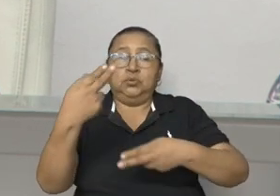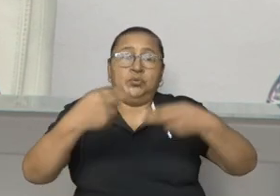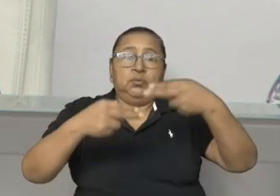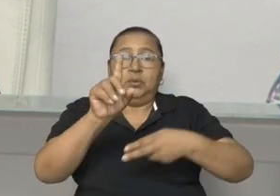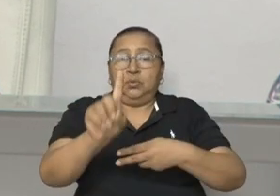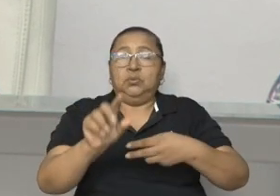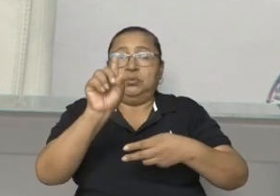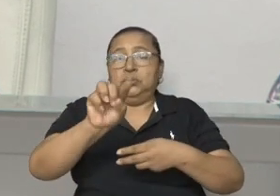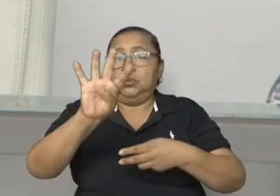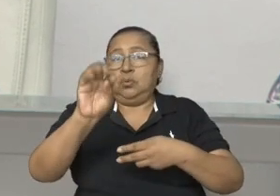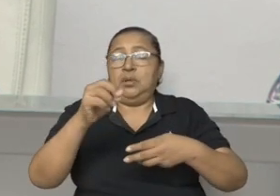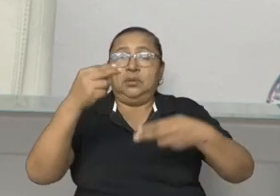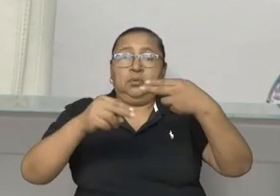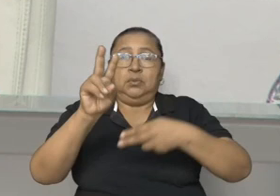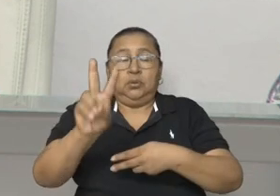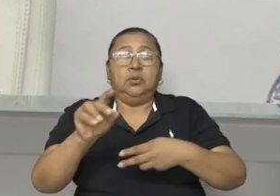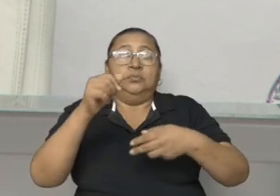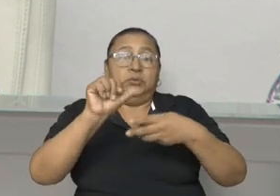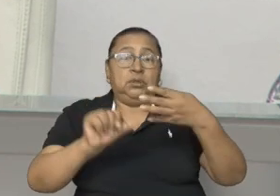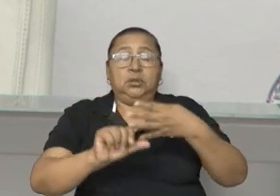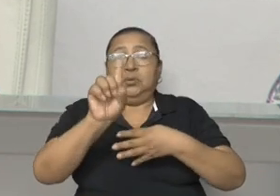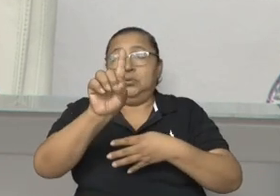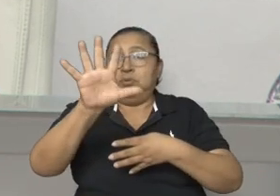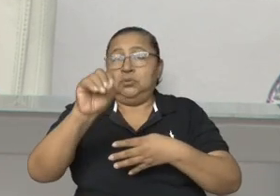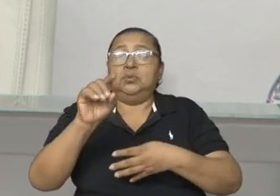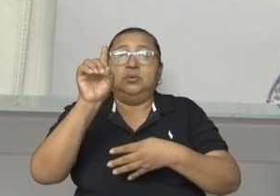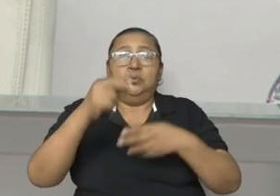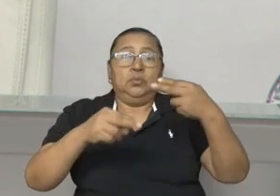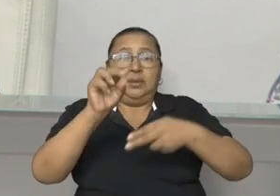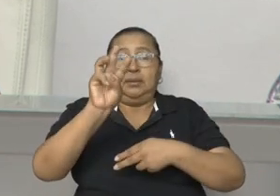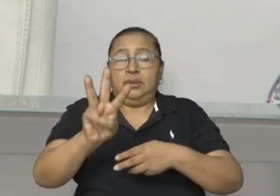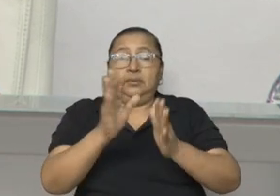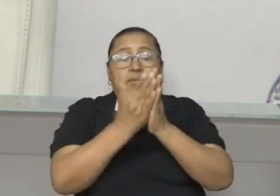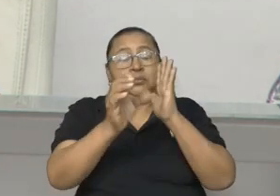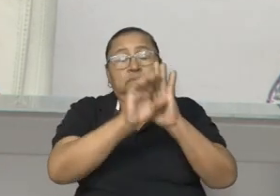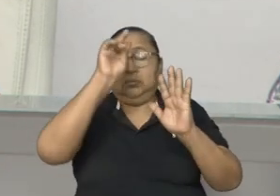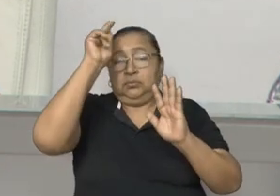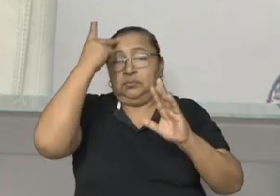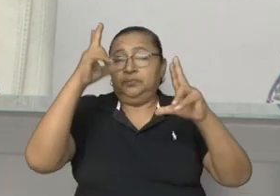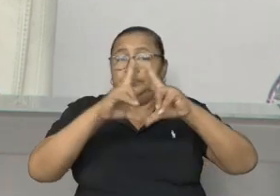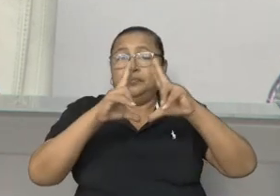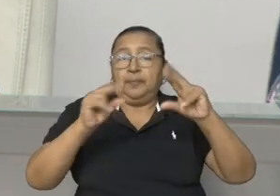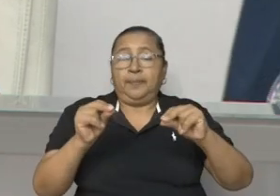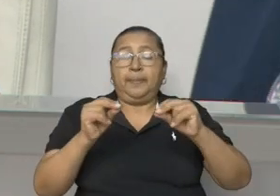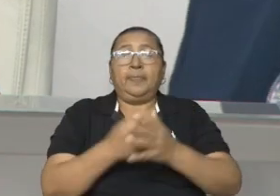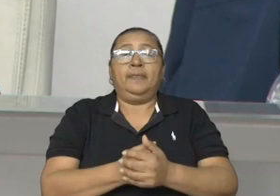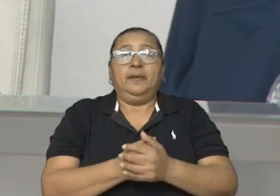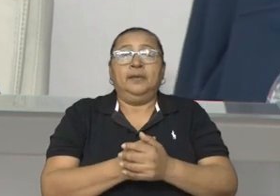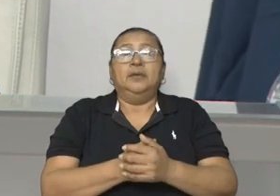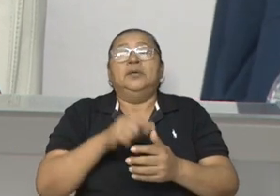numeral 1, 140, numeral 2 y 150, numeral 3 de la Constitución Política de la República de Nicaragua,